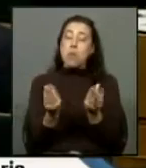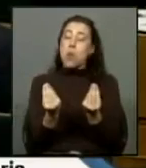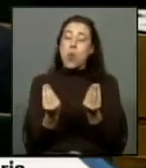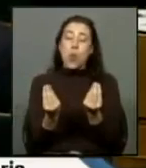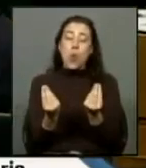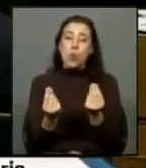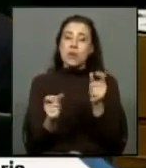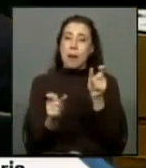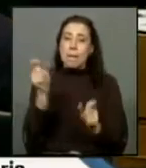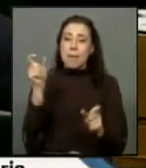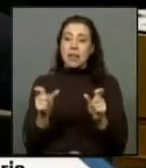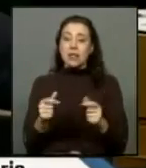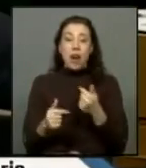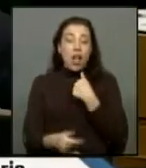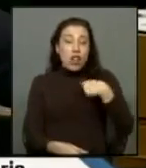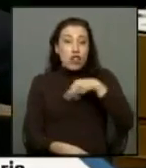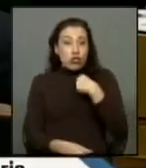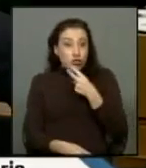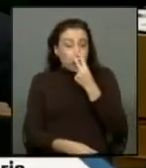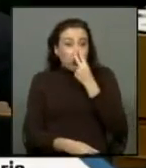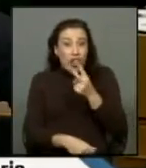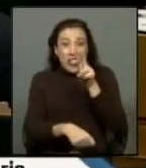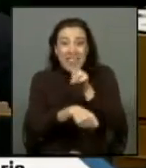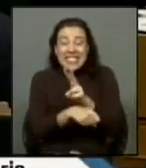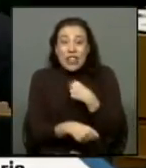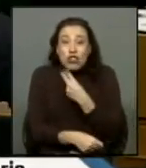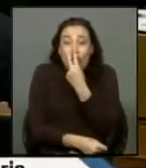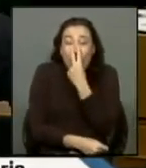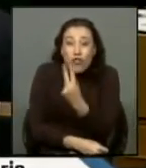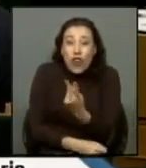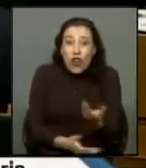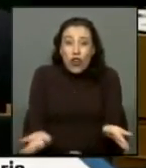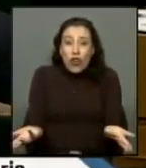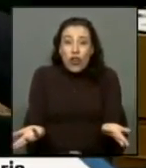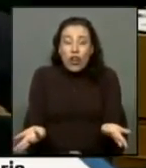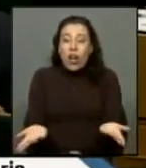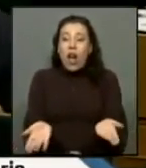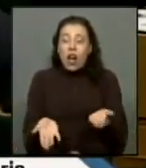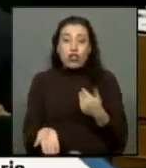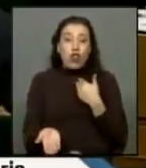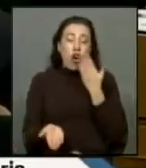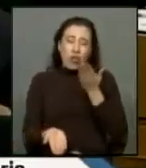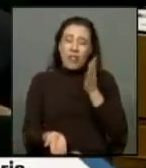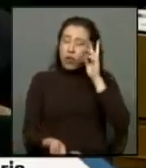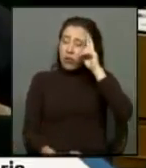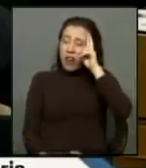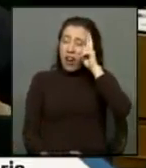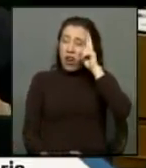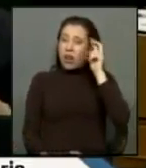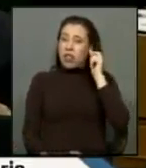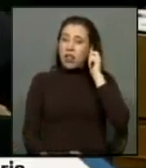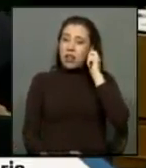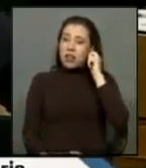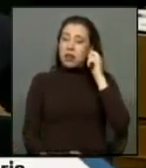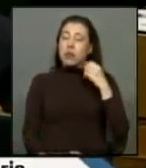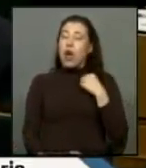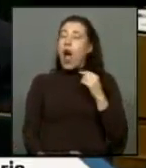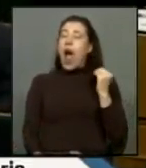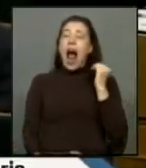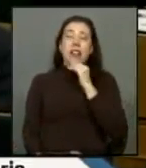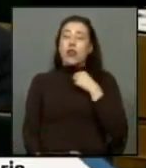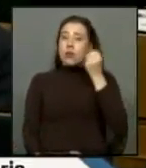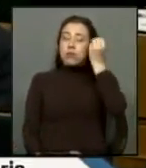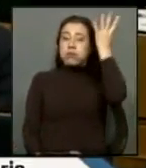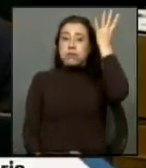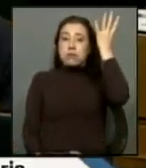y uno es testigo de esas brutalidades y aquí tengo que recordar porque me asaltó inmediatamente a la